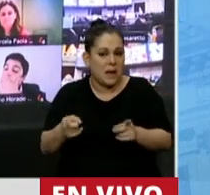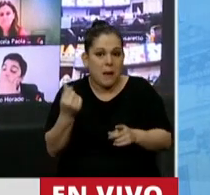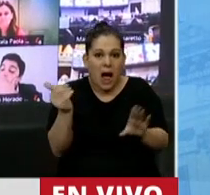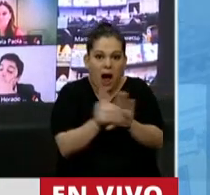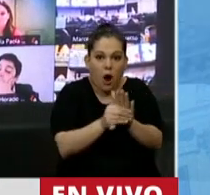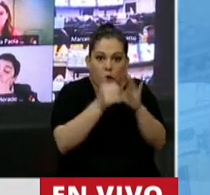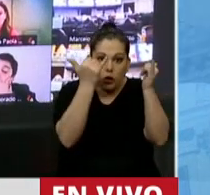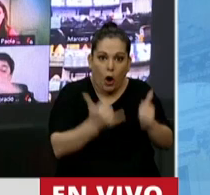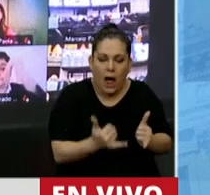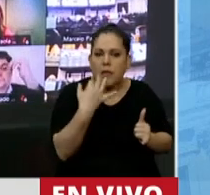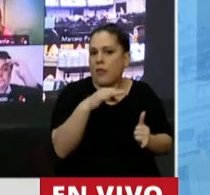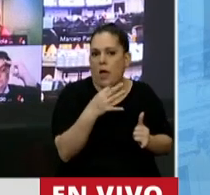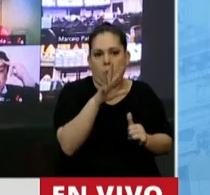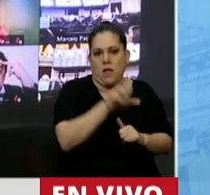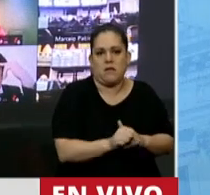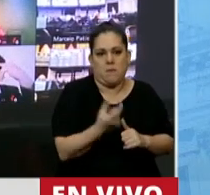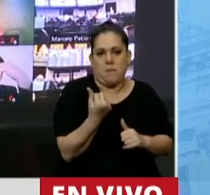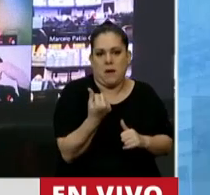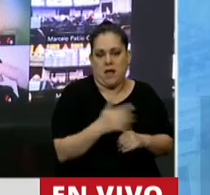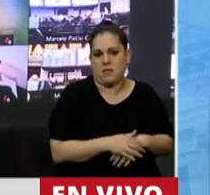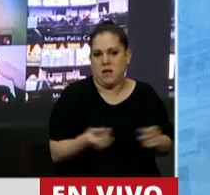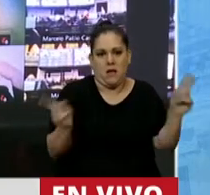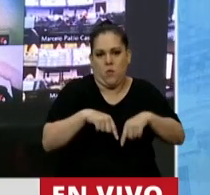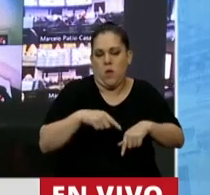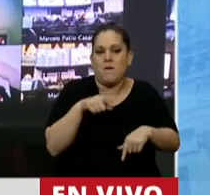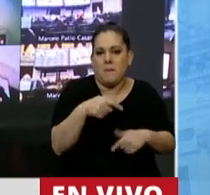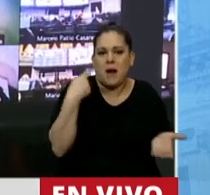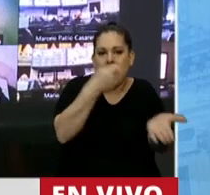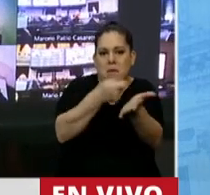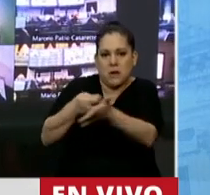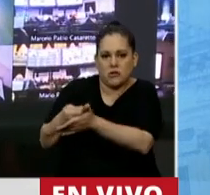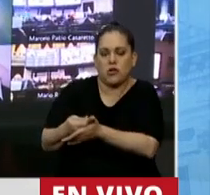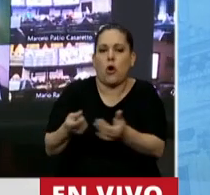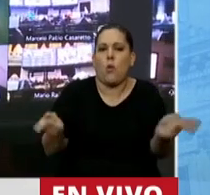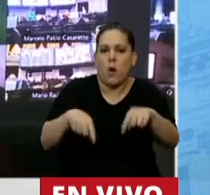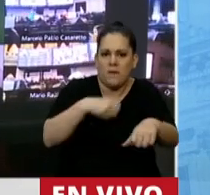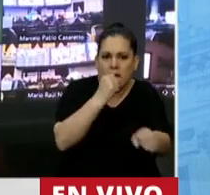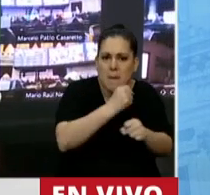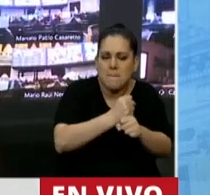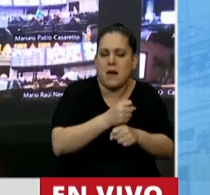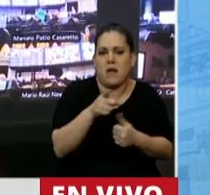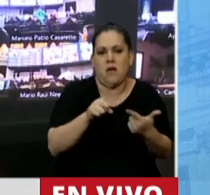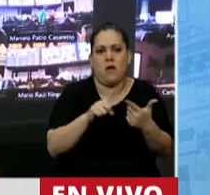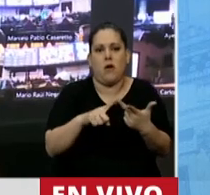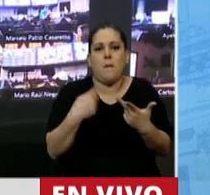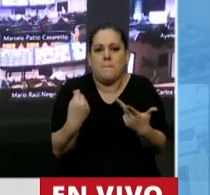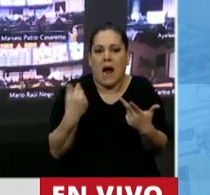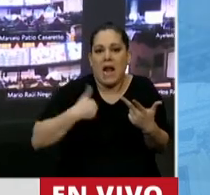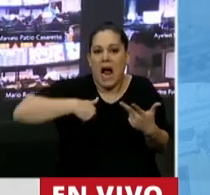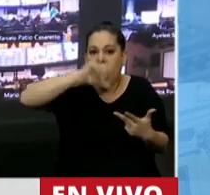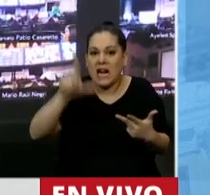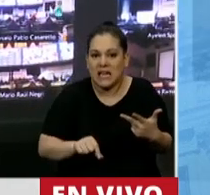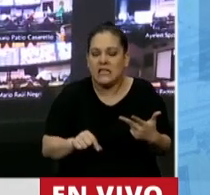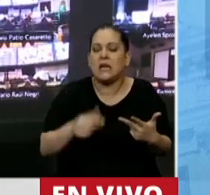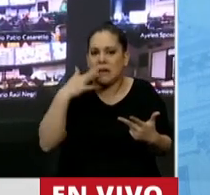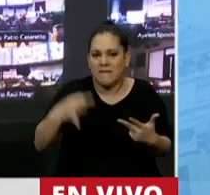están declarados el regreso y su transformación en inversión y empleo, será la respuesta a una Argentina que